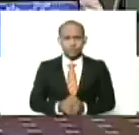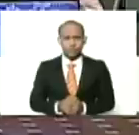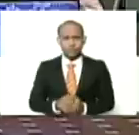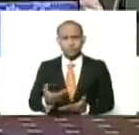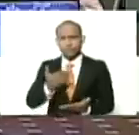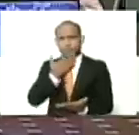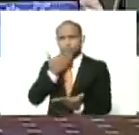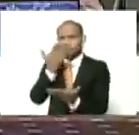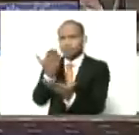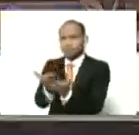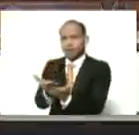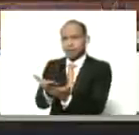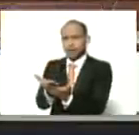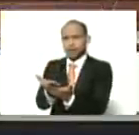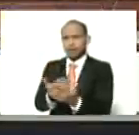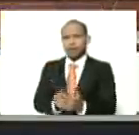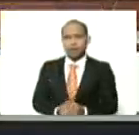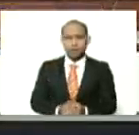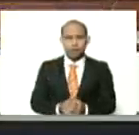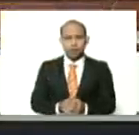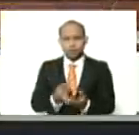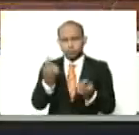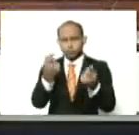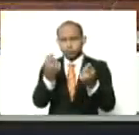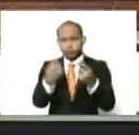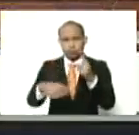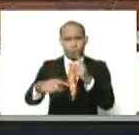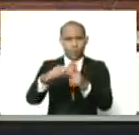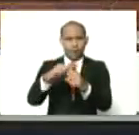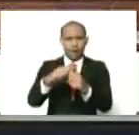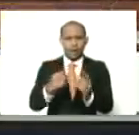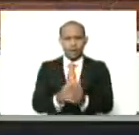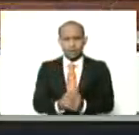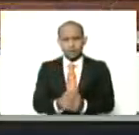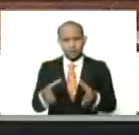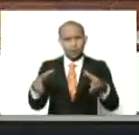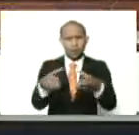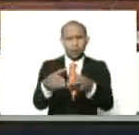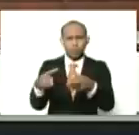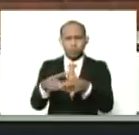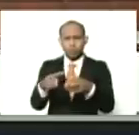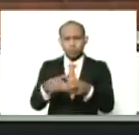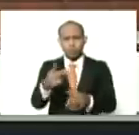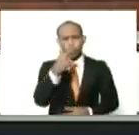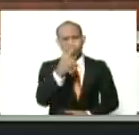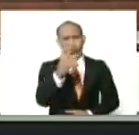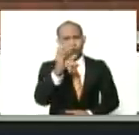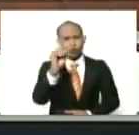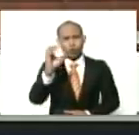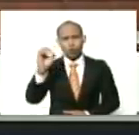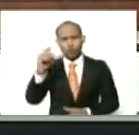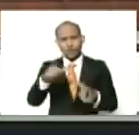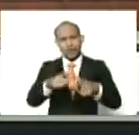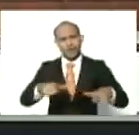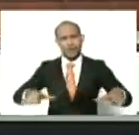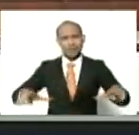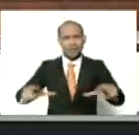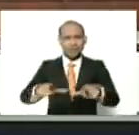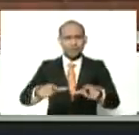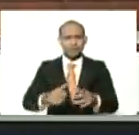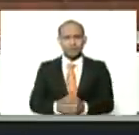solicitud de crédito adicional, para el equipamiento de 200 salas,